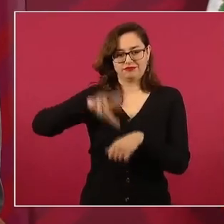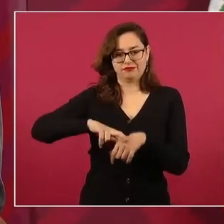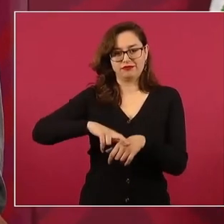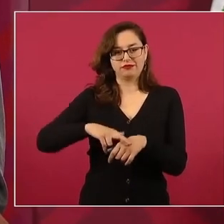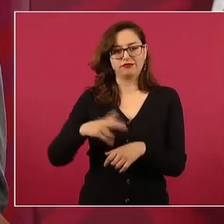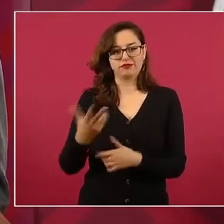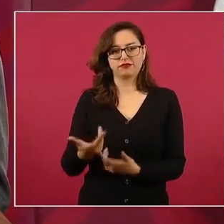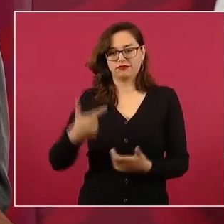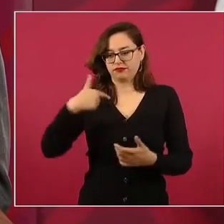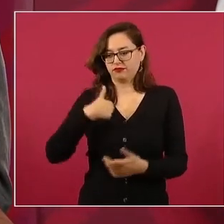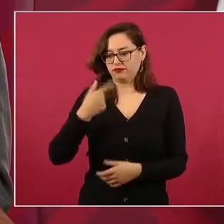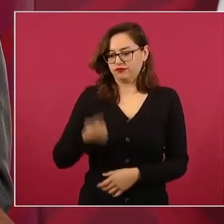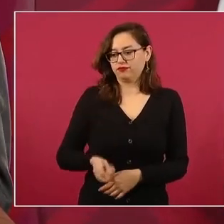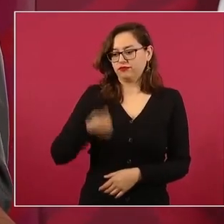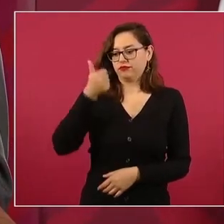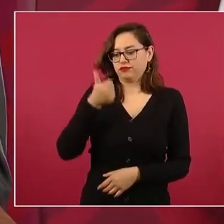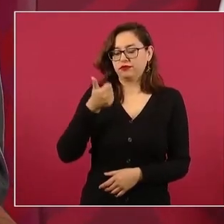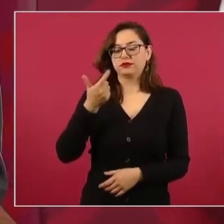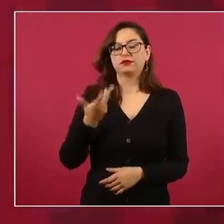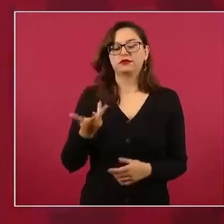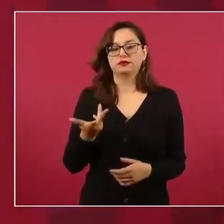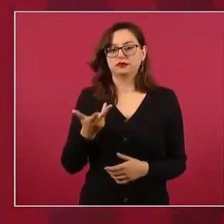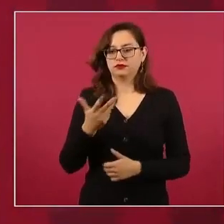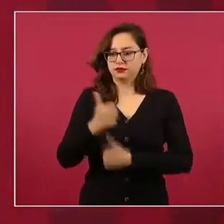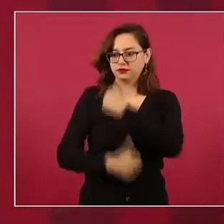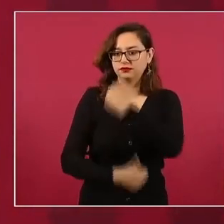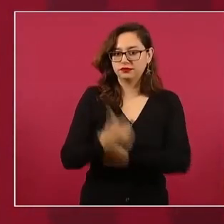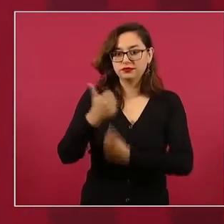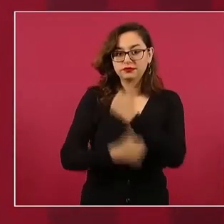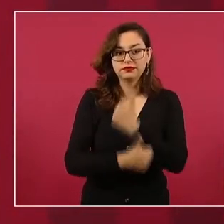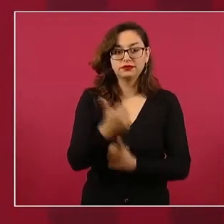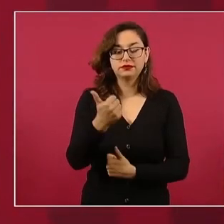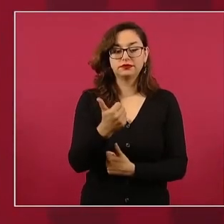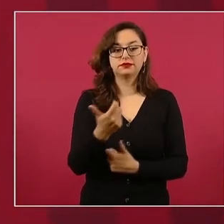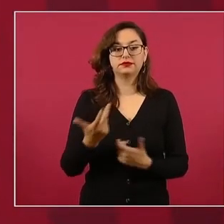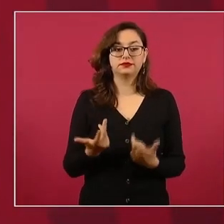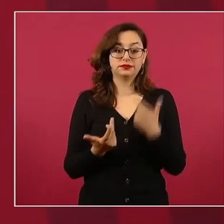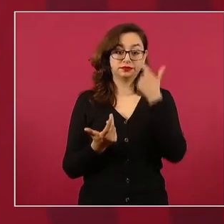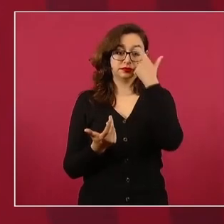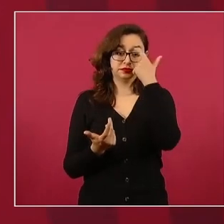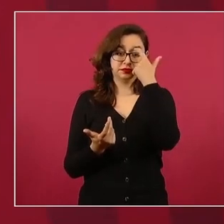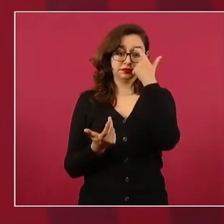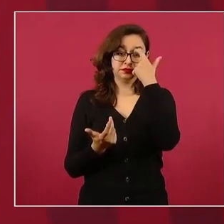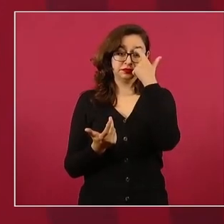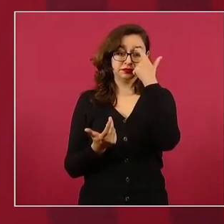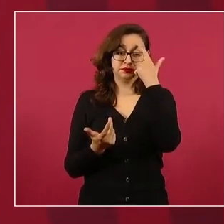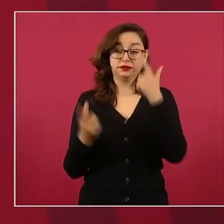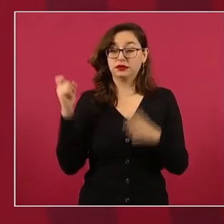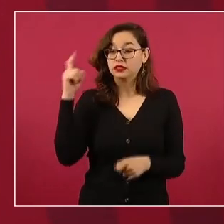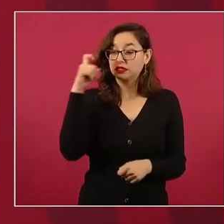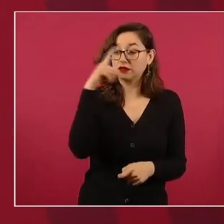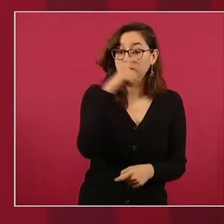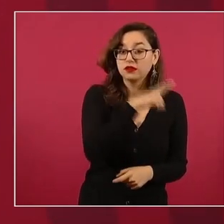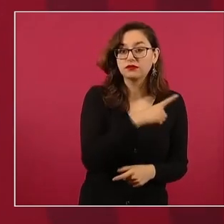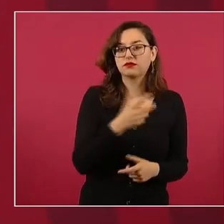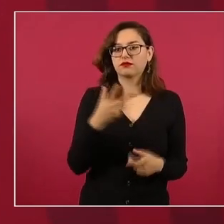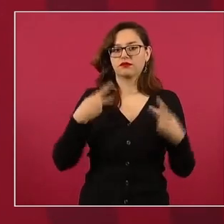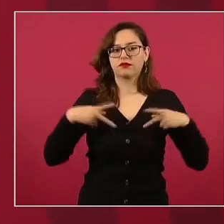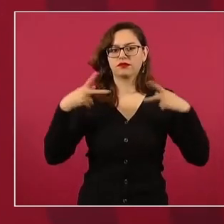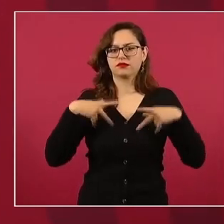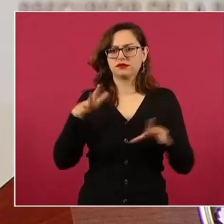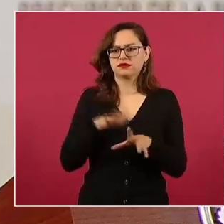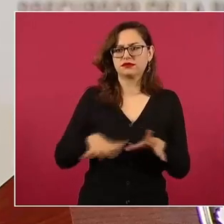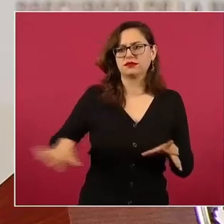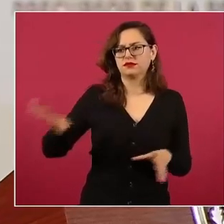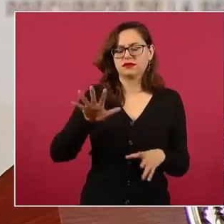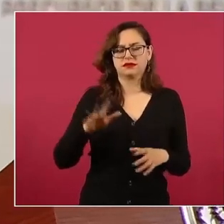88, pues no había antecedentes y hasta se